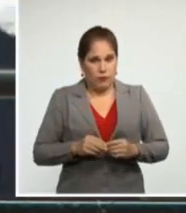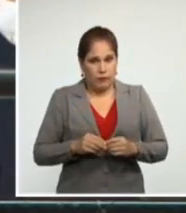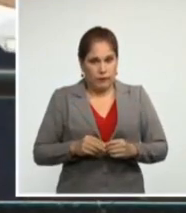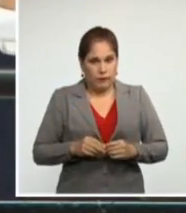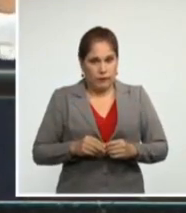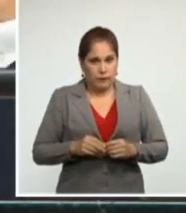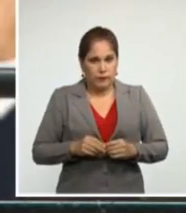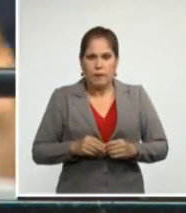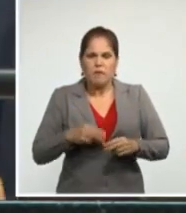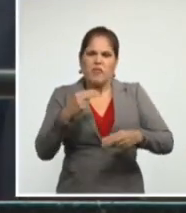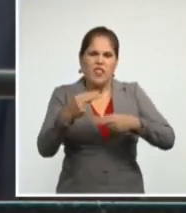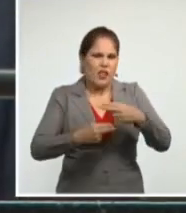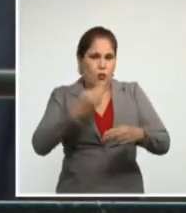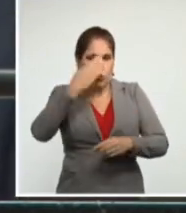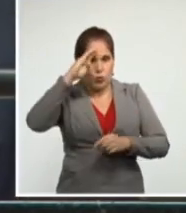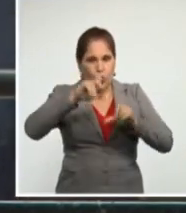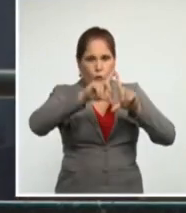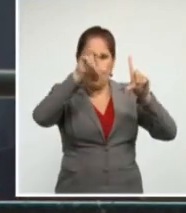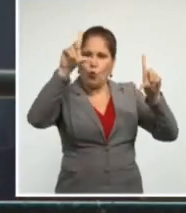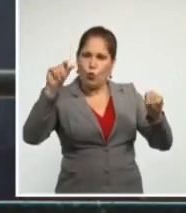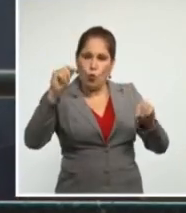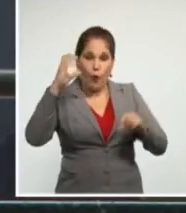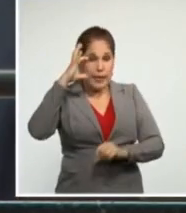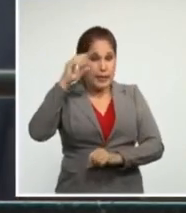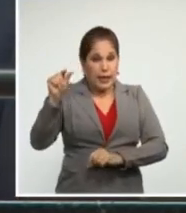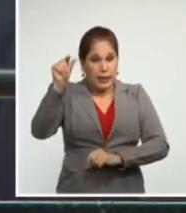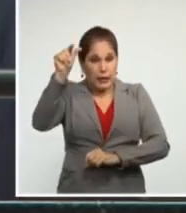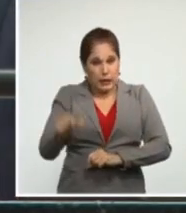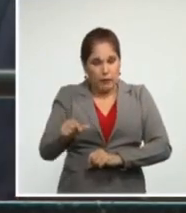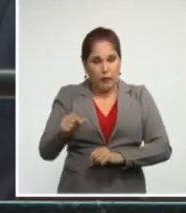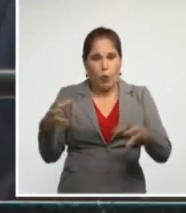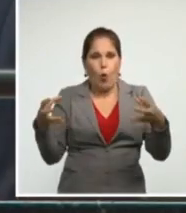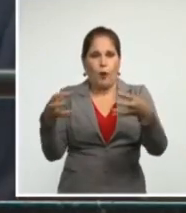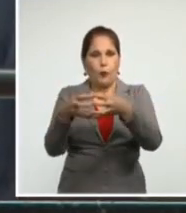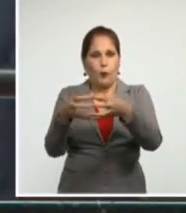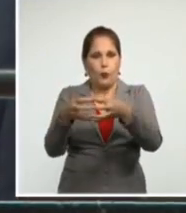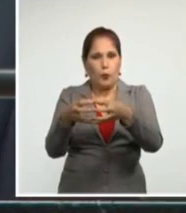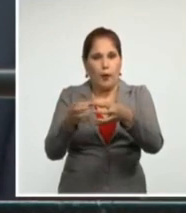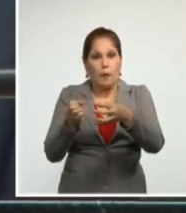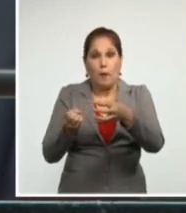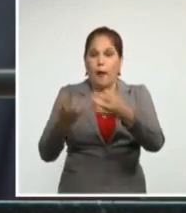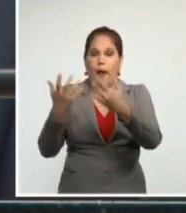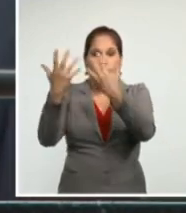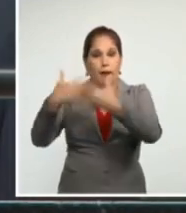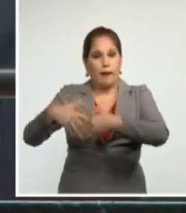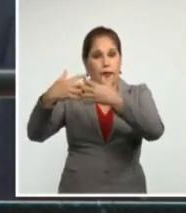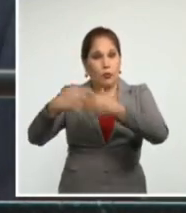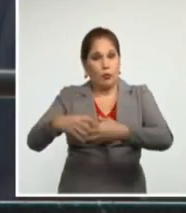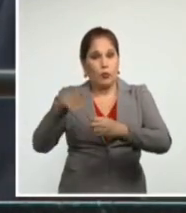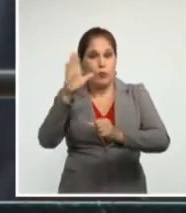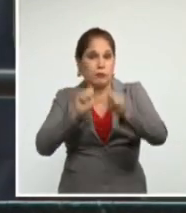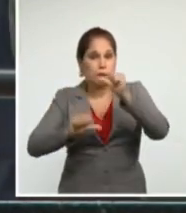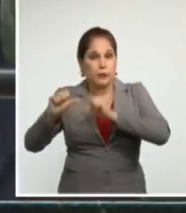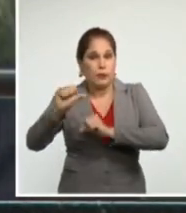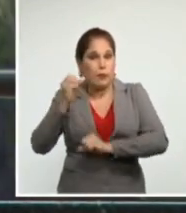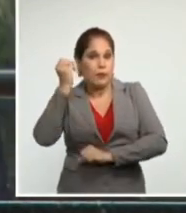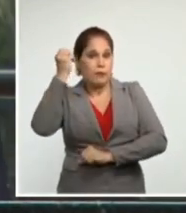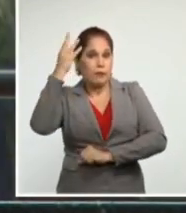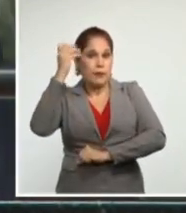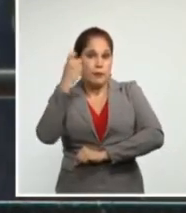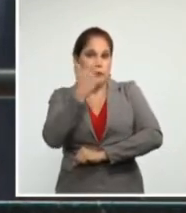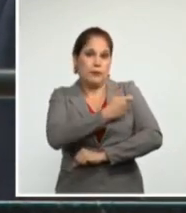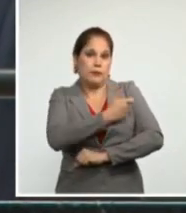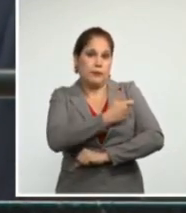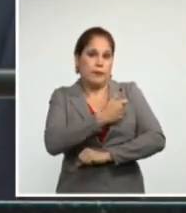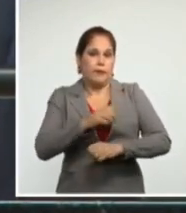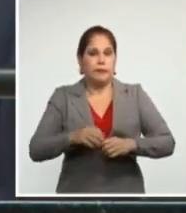movilizó al potencial científico nacional y a su industria biofarmacéutica de nivel mundial